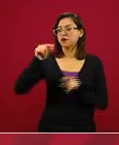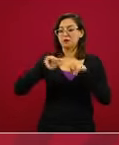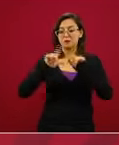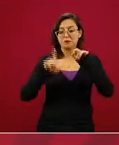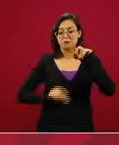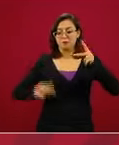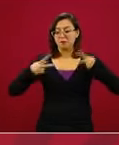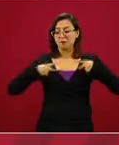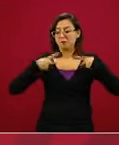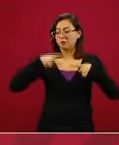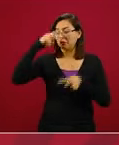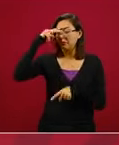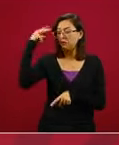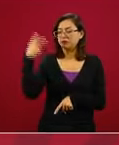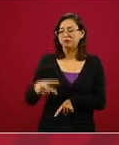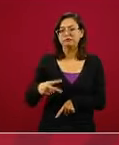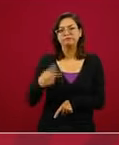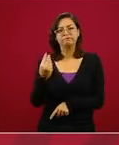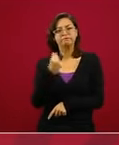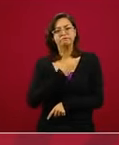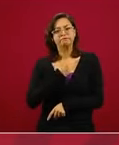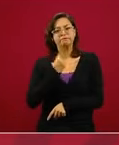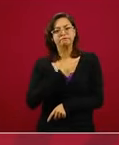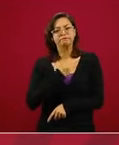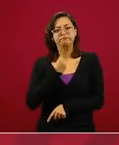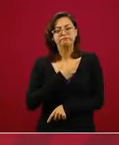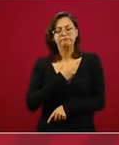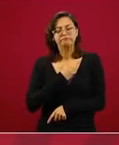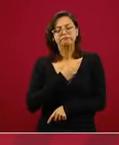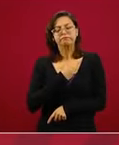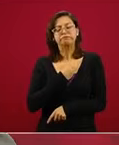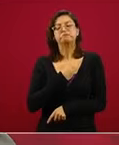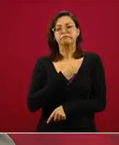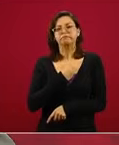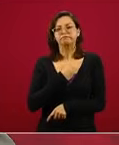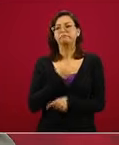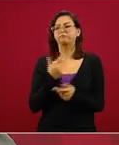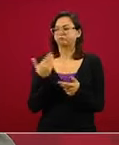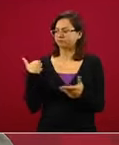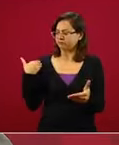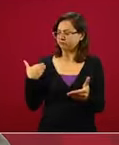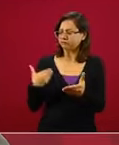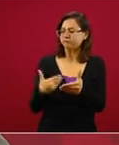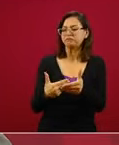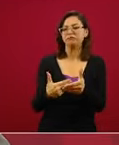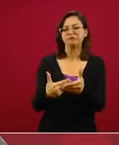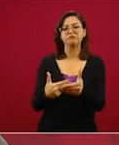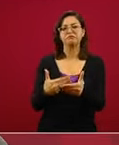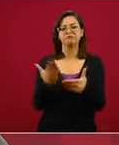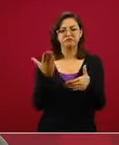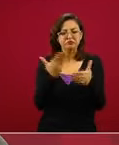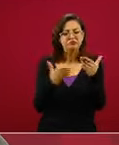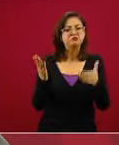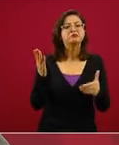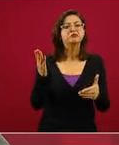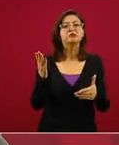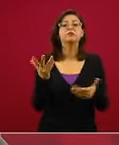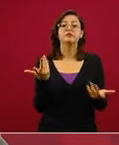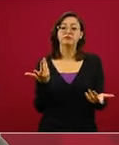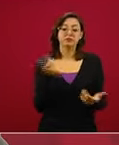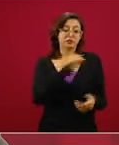pasado hasta ahora. Difícil en lo sanitario, sí ha sido. Difícil en lo social,